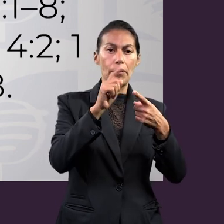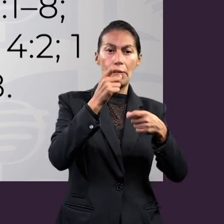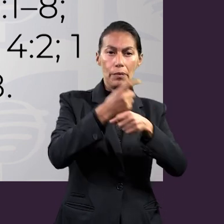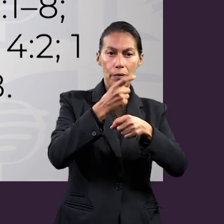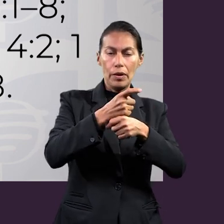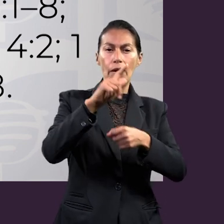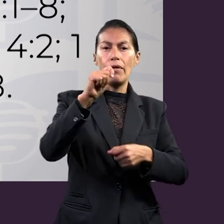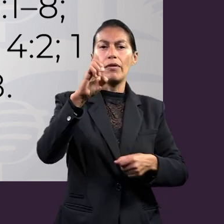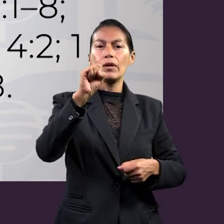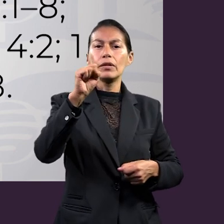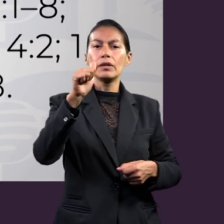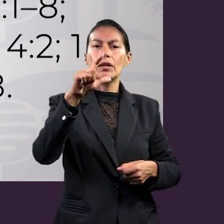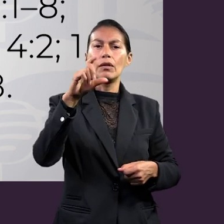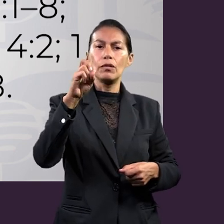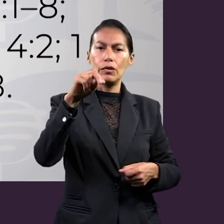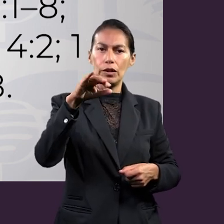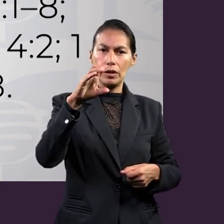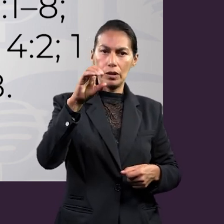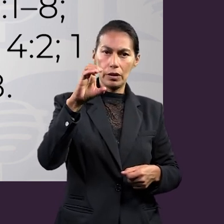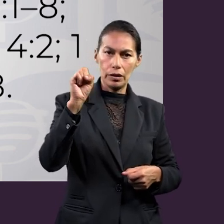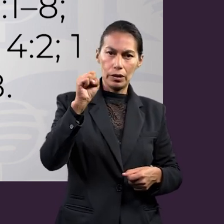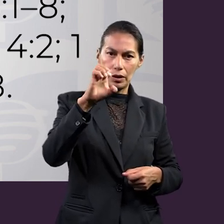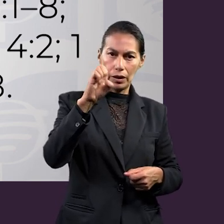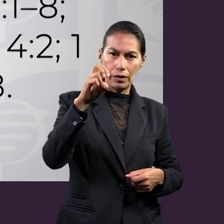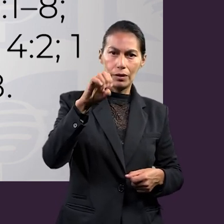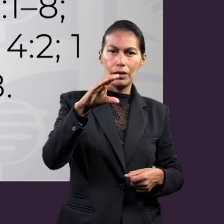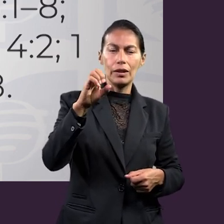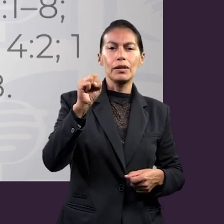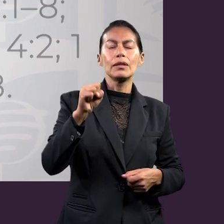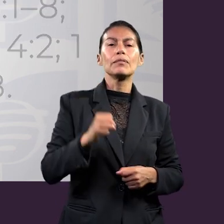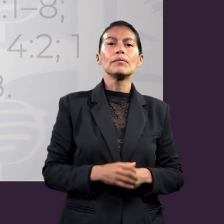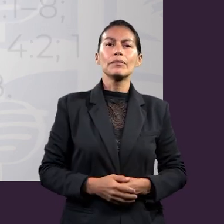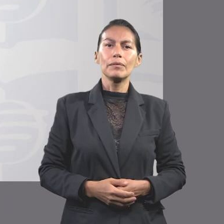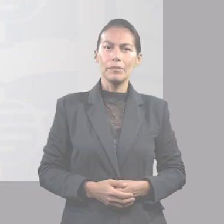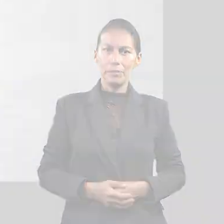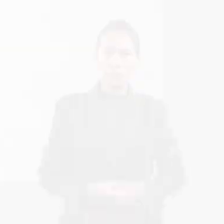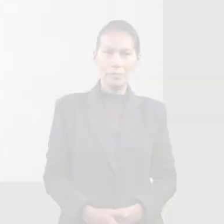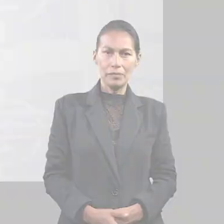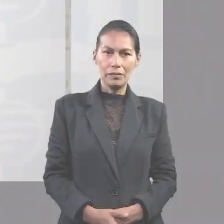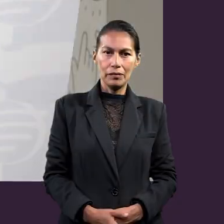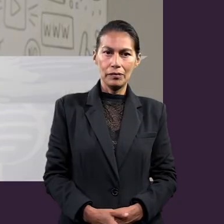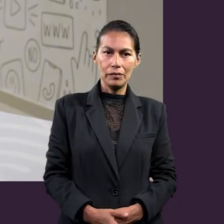epístolas a los filipenses, a los colosenses y la primera a los tesalonicenses.